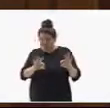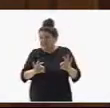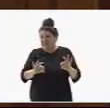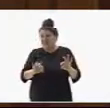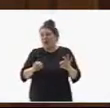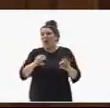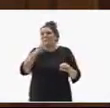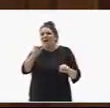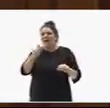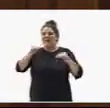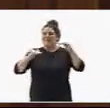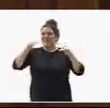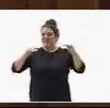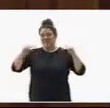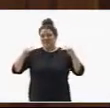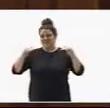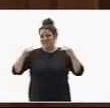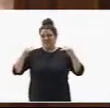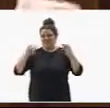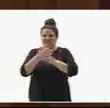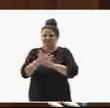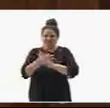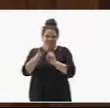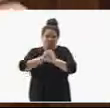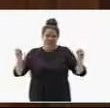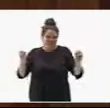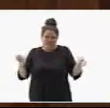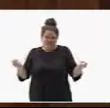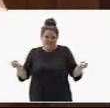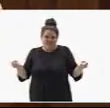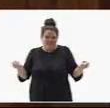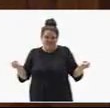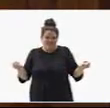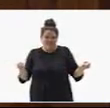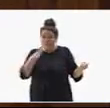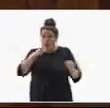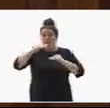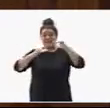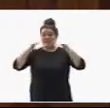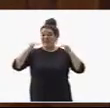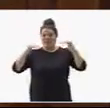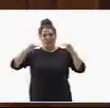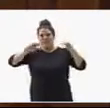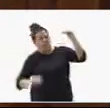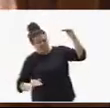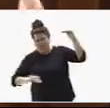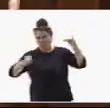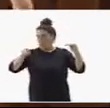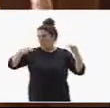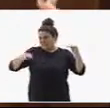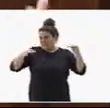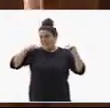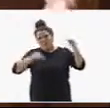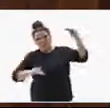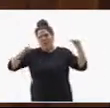son todo una paradoja. Su estabilidad ha sido una permanente crisis de gobierno, una pelea